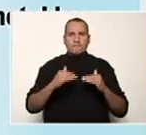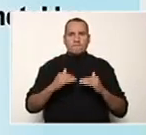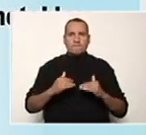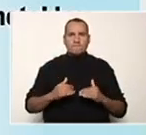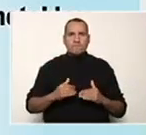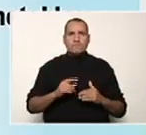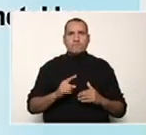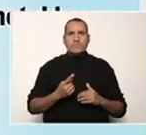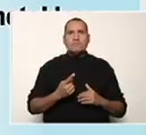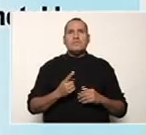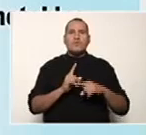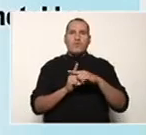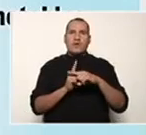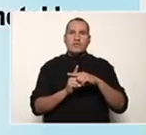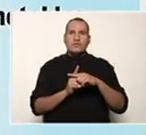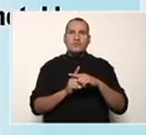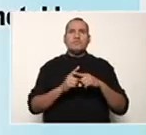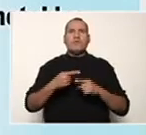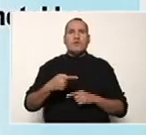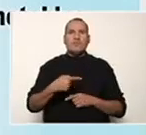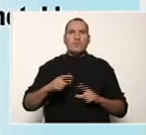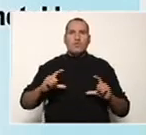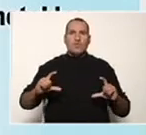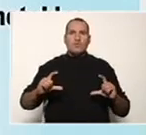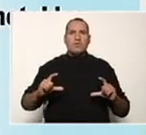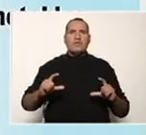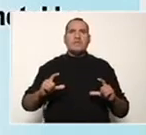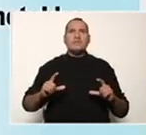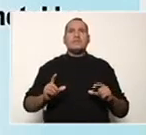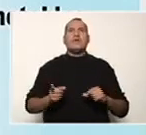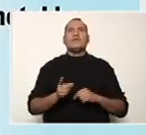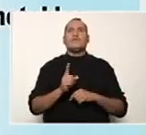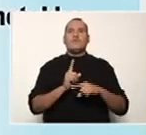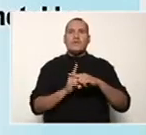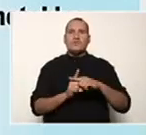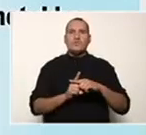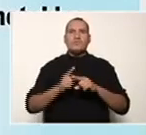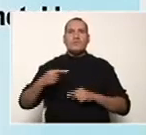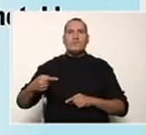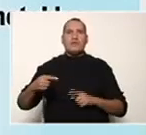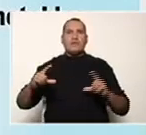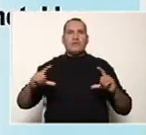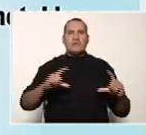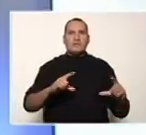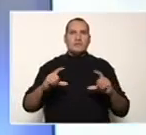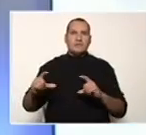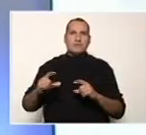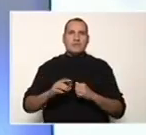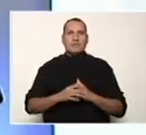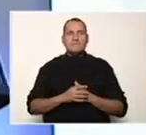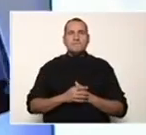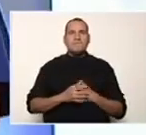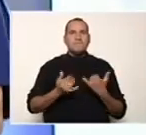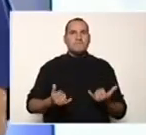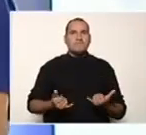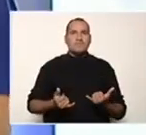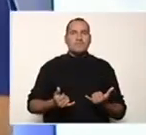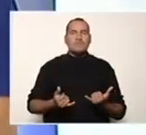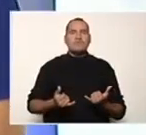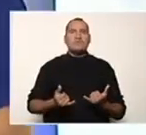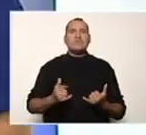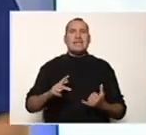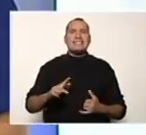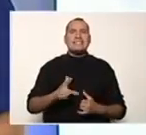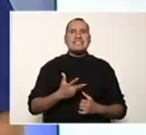cuadrado de una suma, un cuadrado de una resta y una suma por su diferencia. Ahora le toca a tercer año.